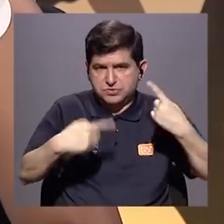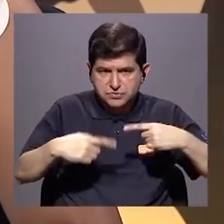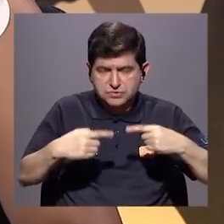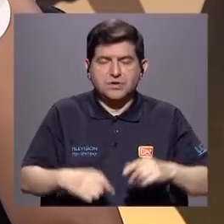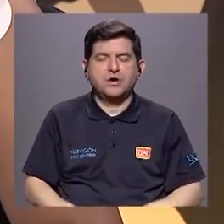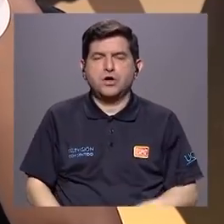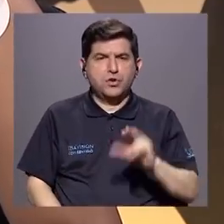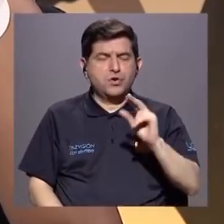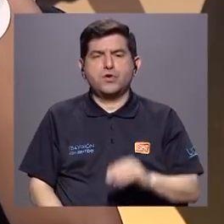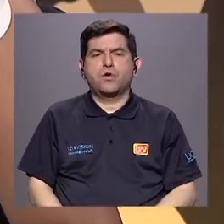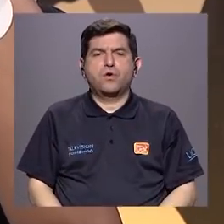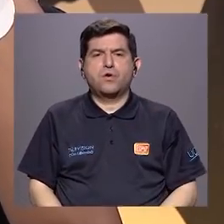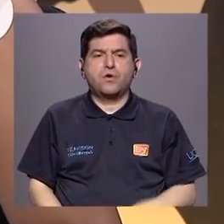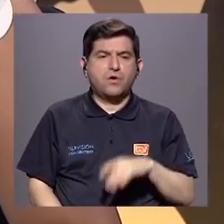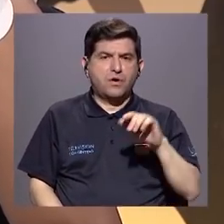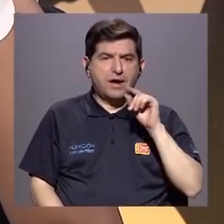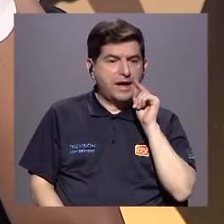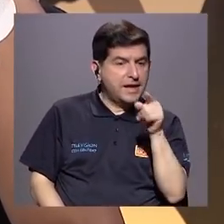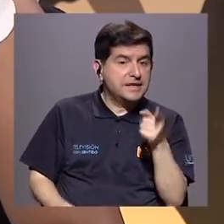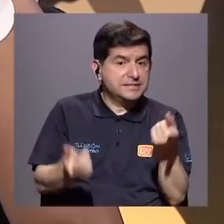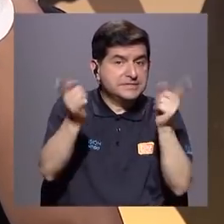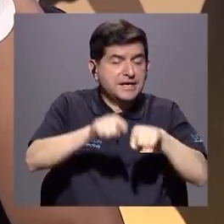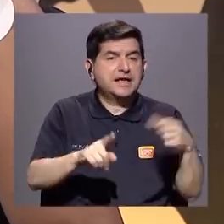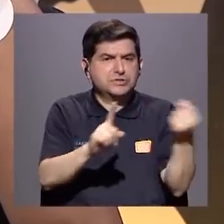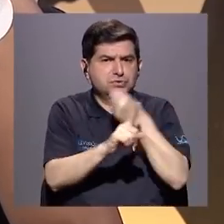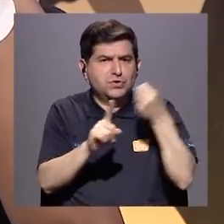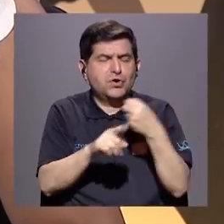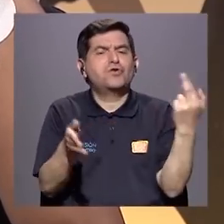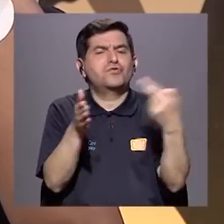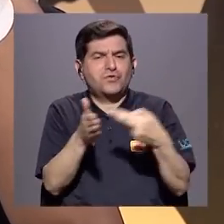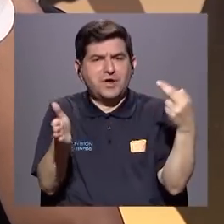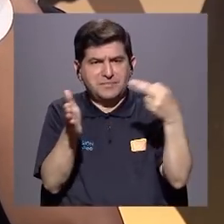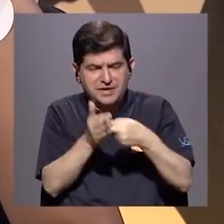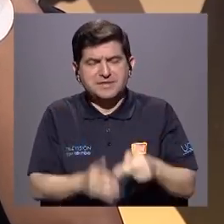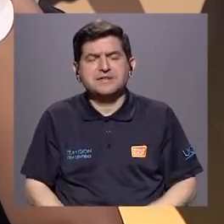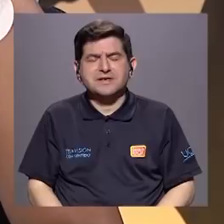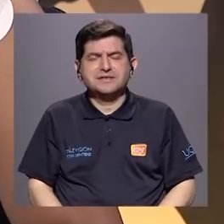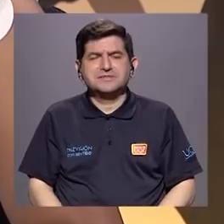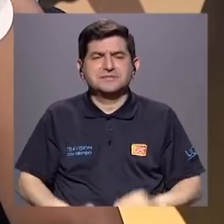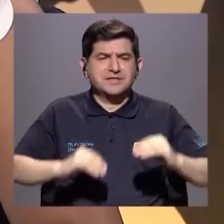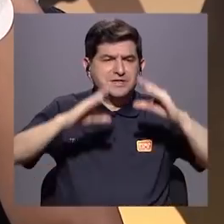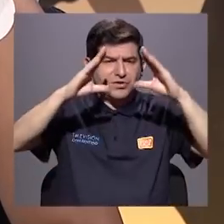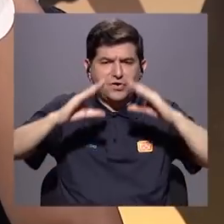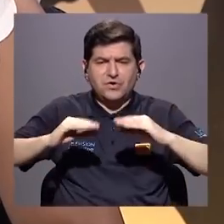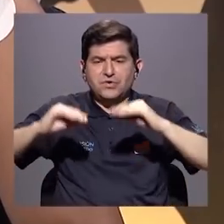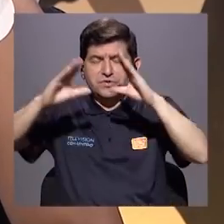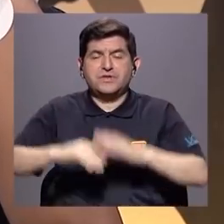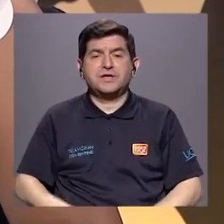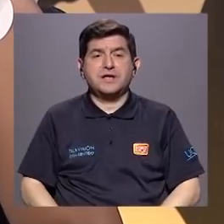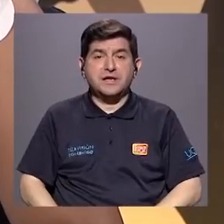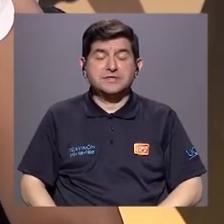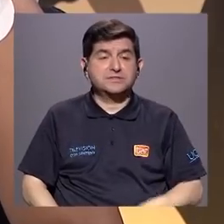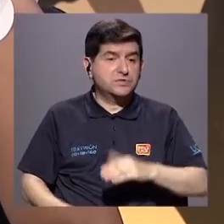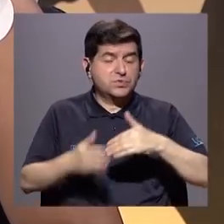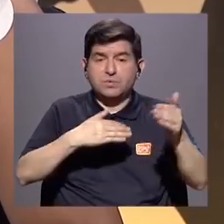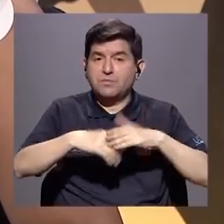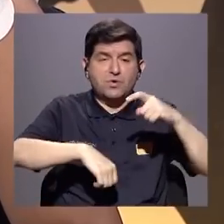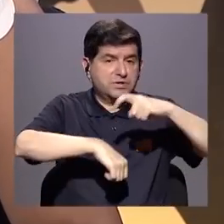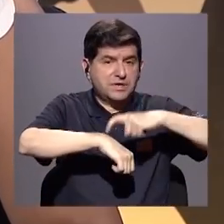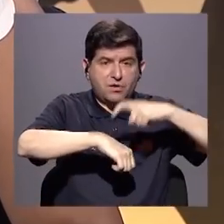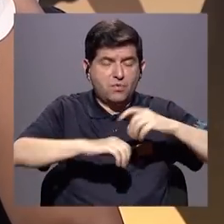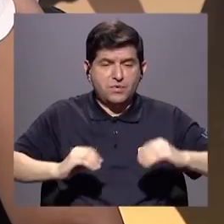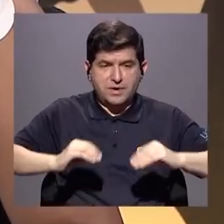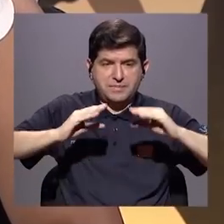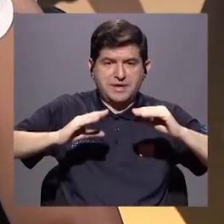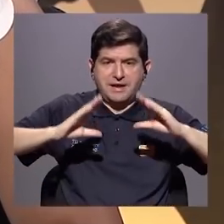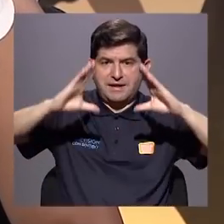Estamos hablando de violencia que se repite cada día, que se repite a cada hora durante la jornada educativa, sea esta en la mañana, en la tarde o en la noche,